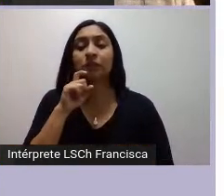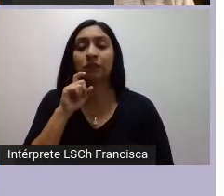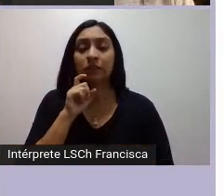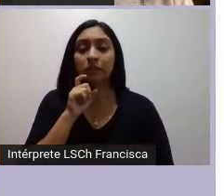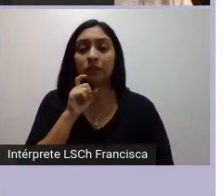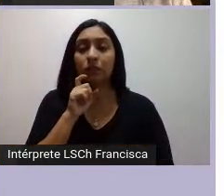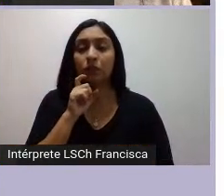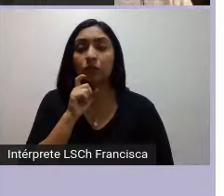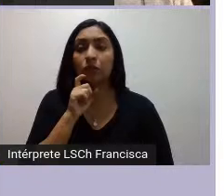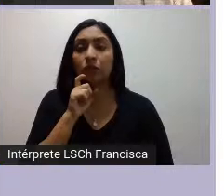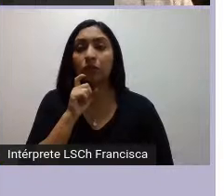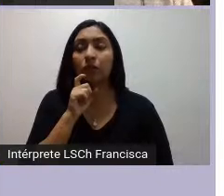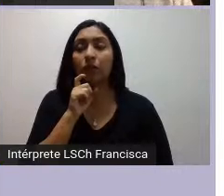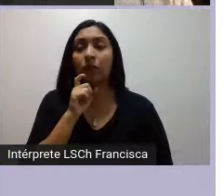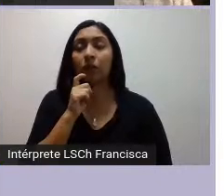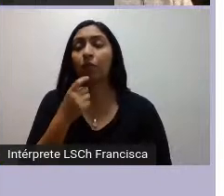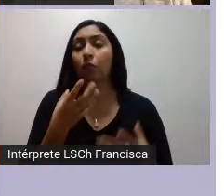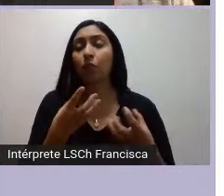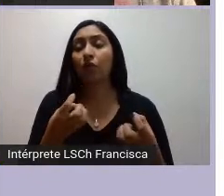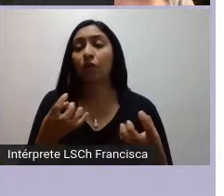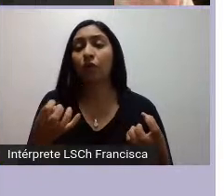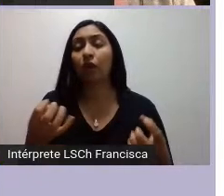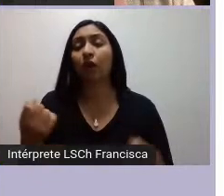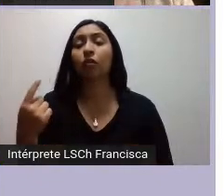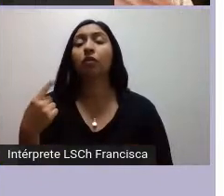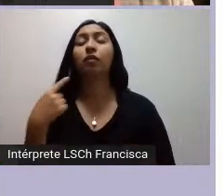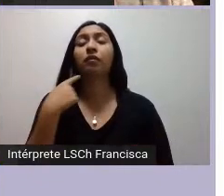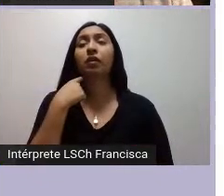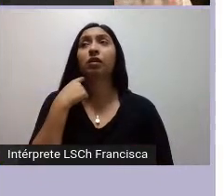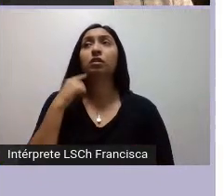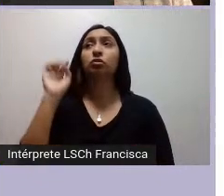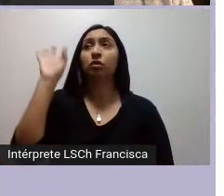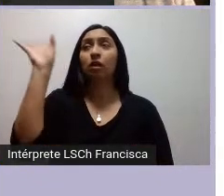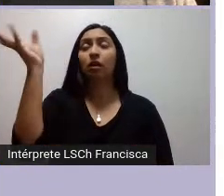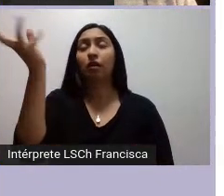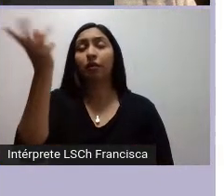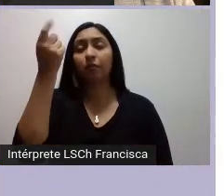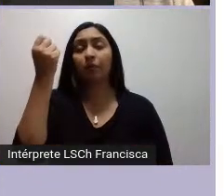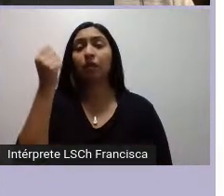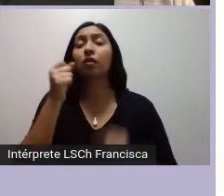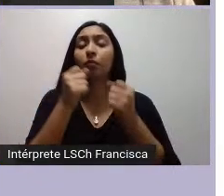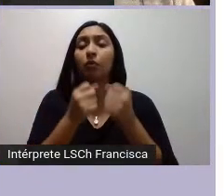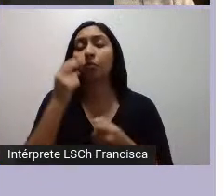consecuencias medioambientales que podemos verlos también en otro espacio